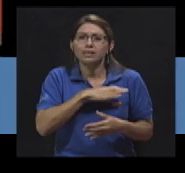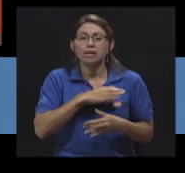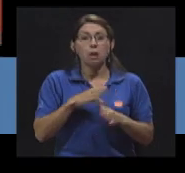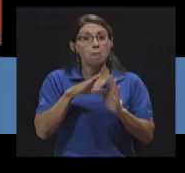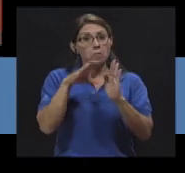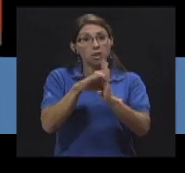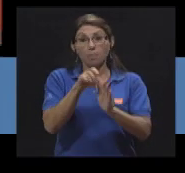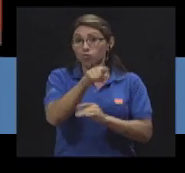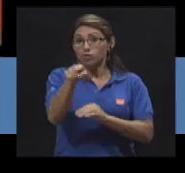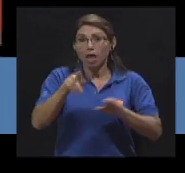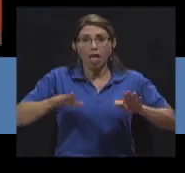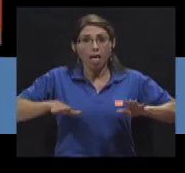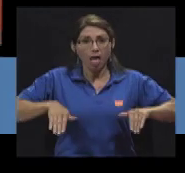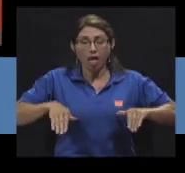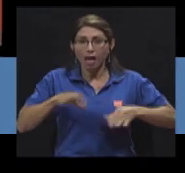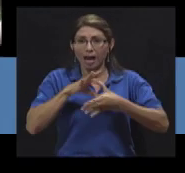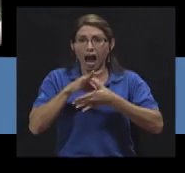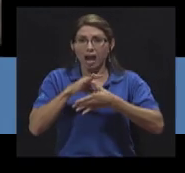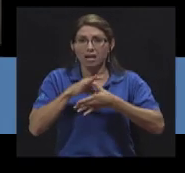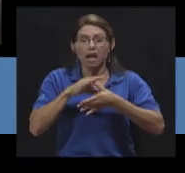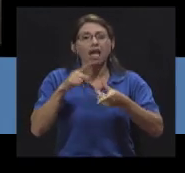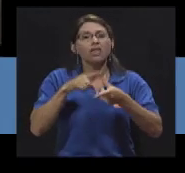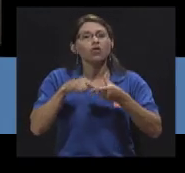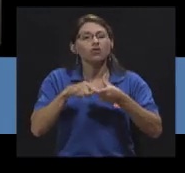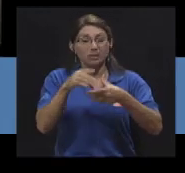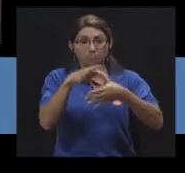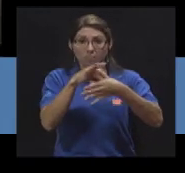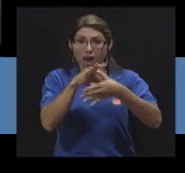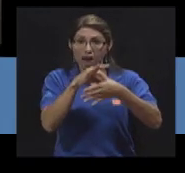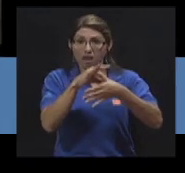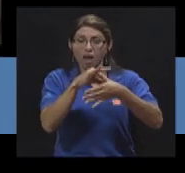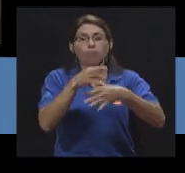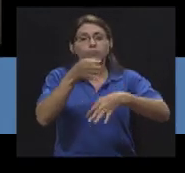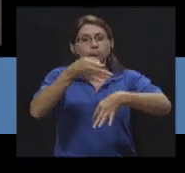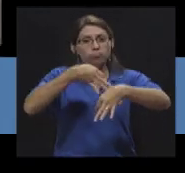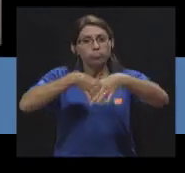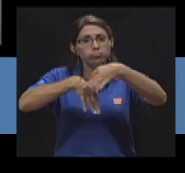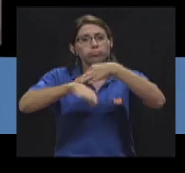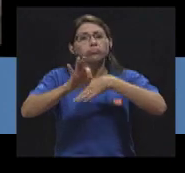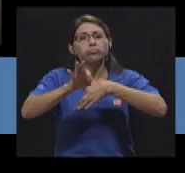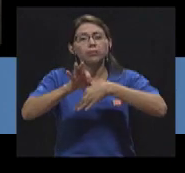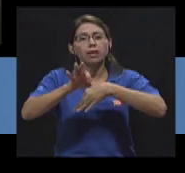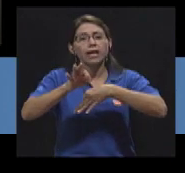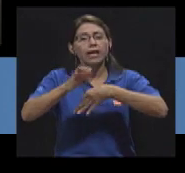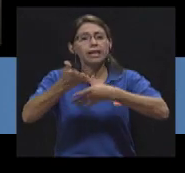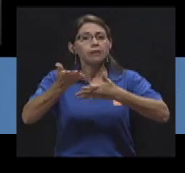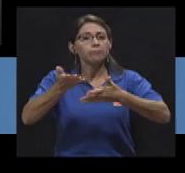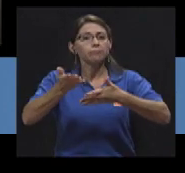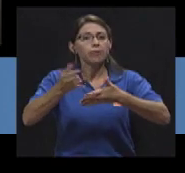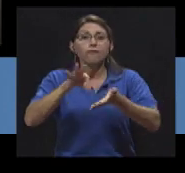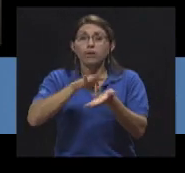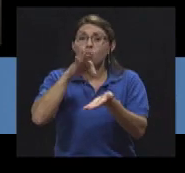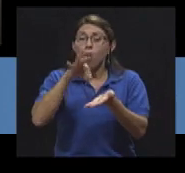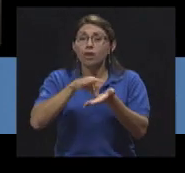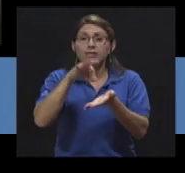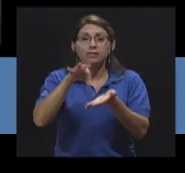Si usted no va a comer carne, porque básicamente esa es su dieta, entonces puede sustituir ese elemento cárnico por